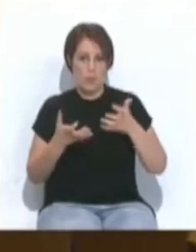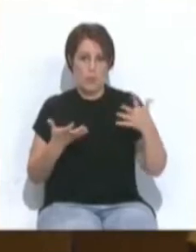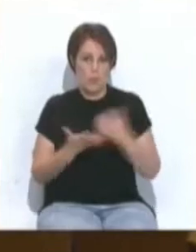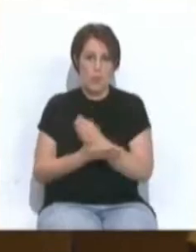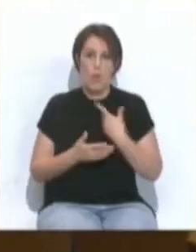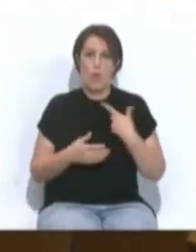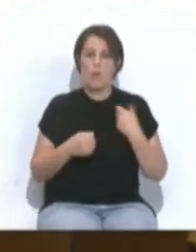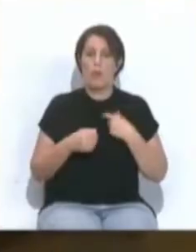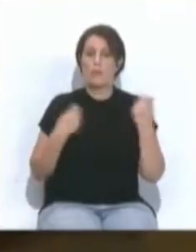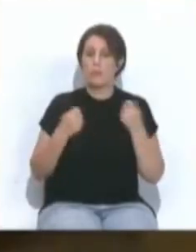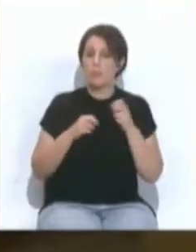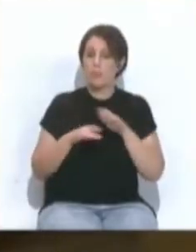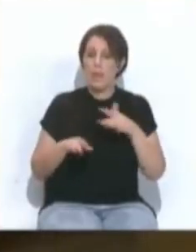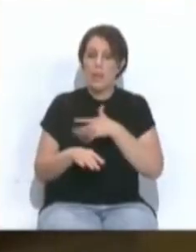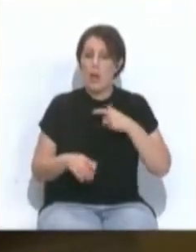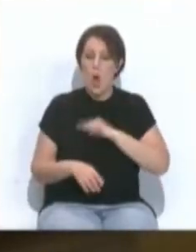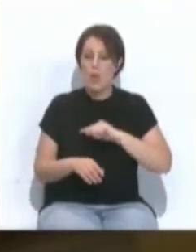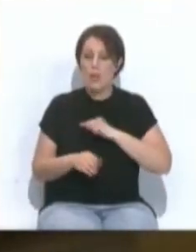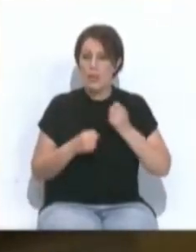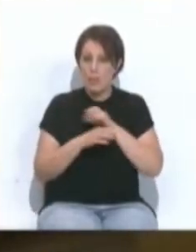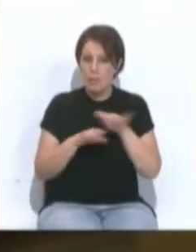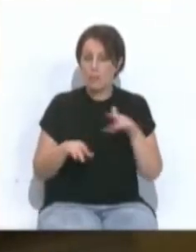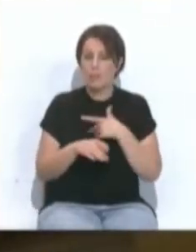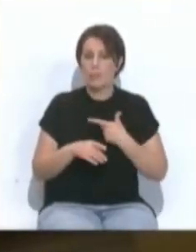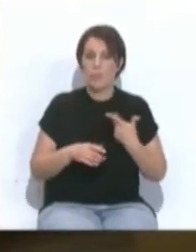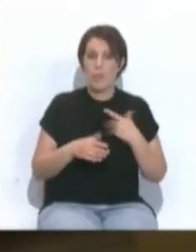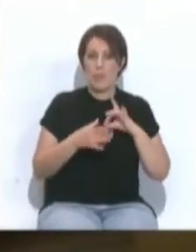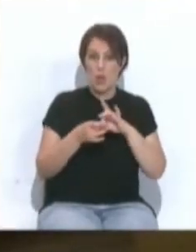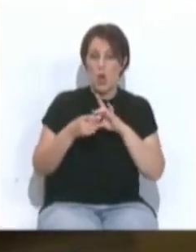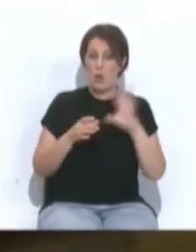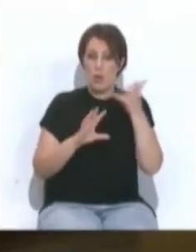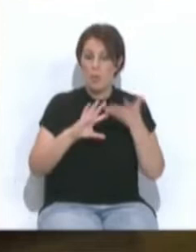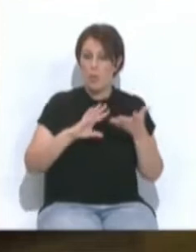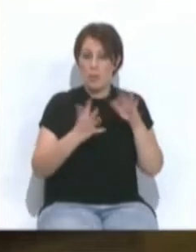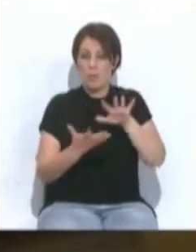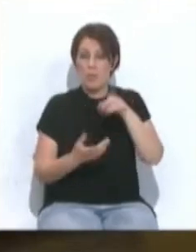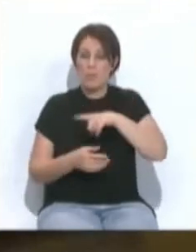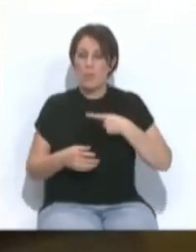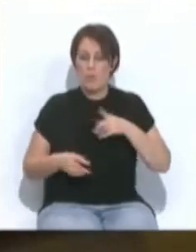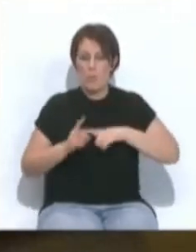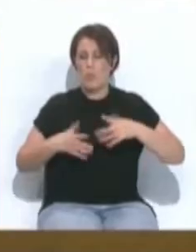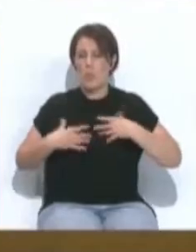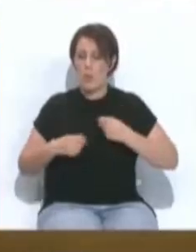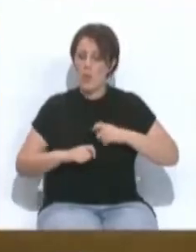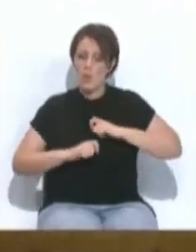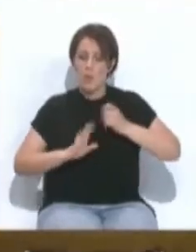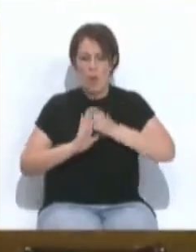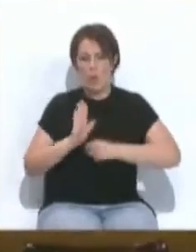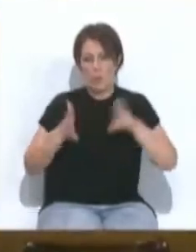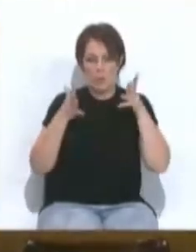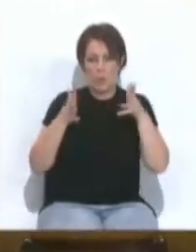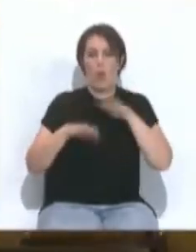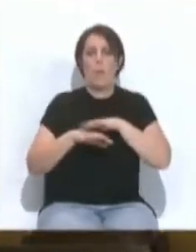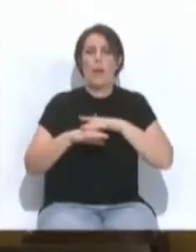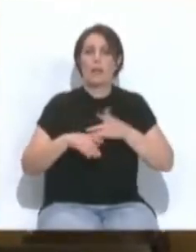pretende concienciarnos sobre la relación que guarda el cambio climático con problemas de salud y darnos precisamente pautas y consejos